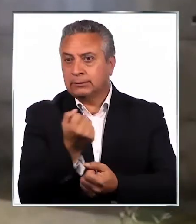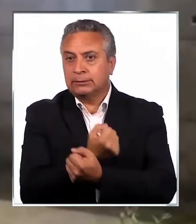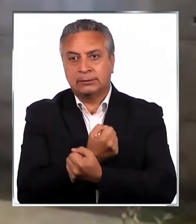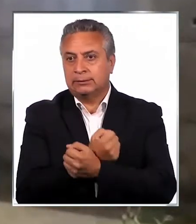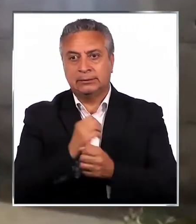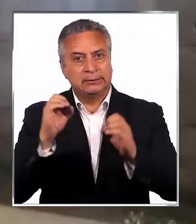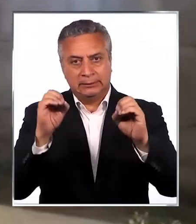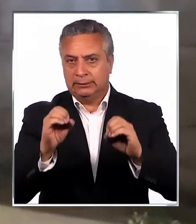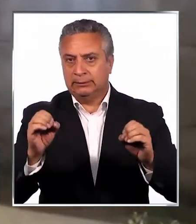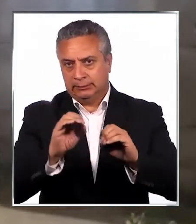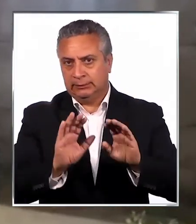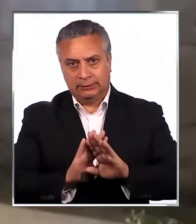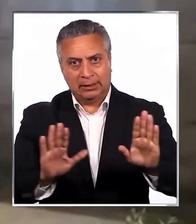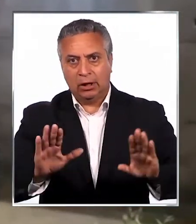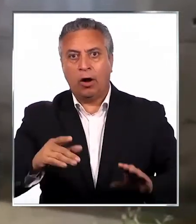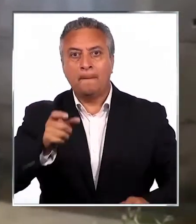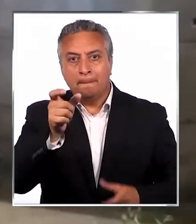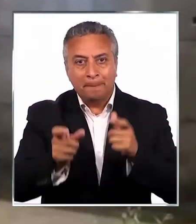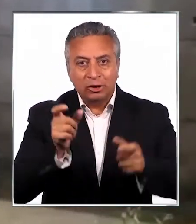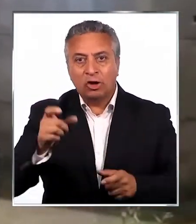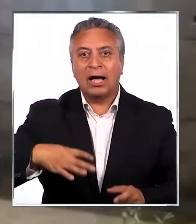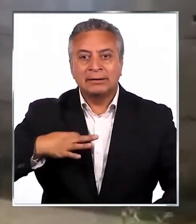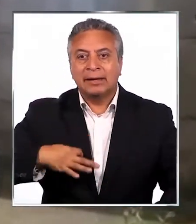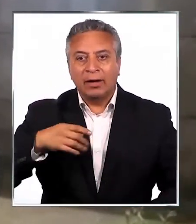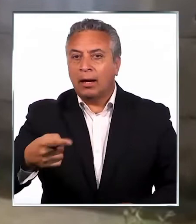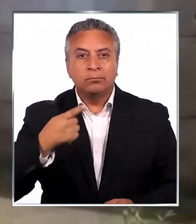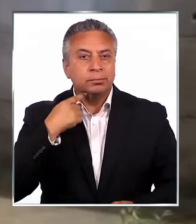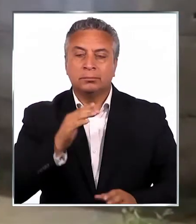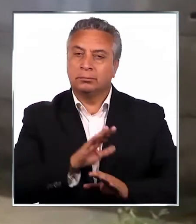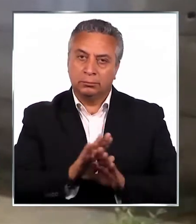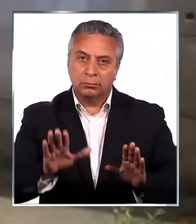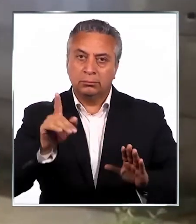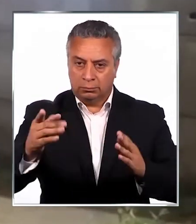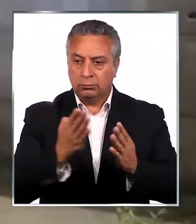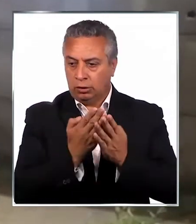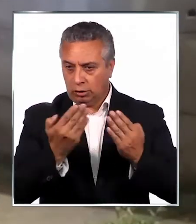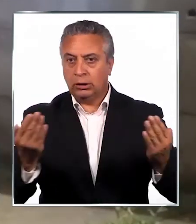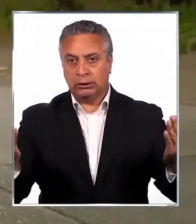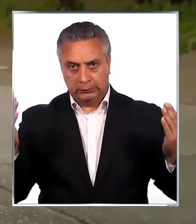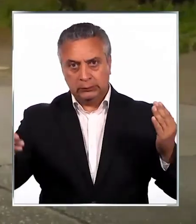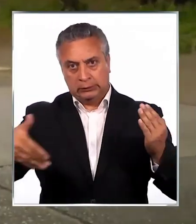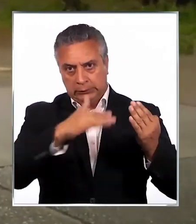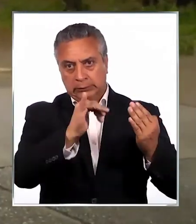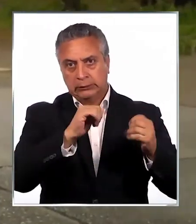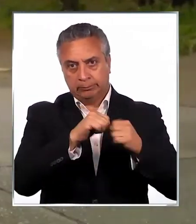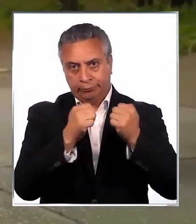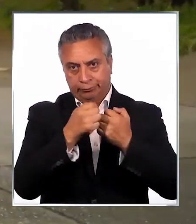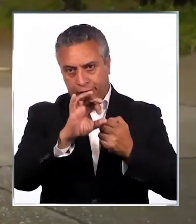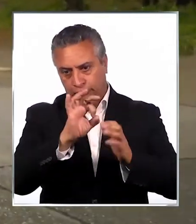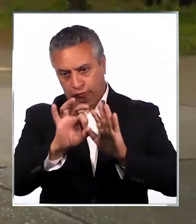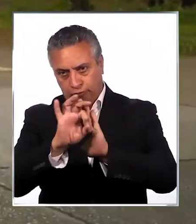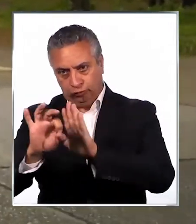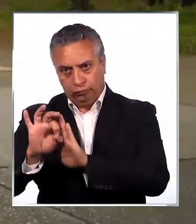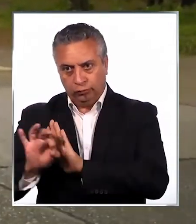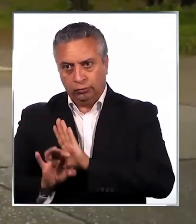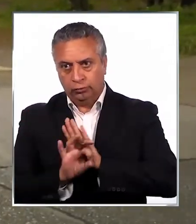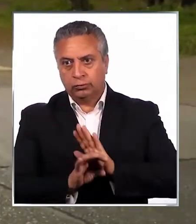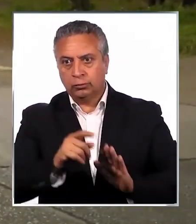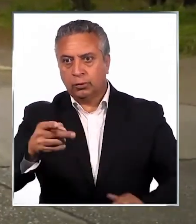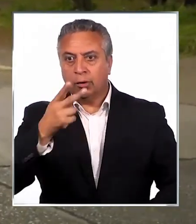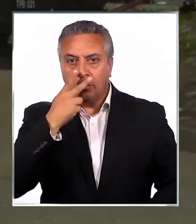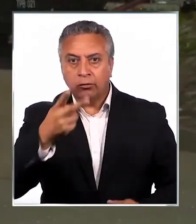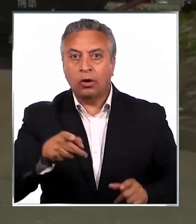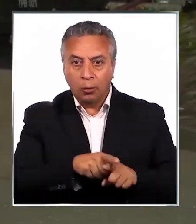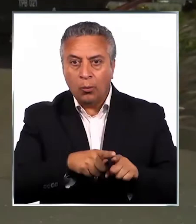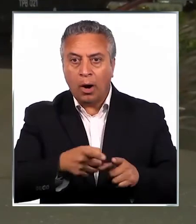ningún carabineros ni personas civiles, ocasionando daño en el cierre del Perimetral. Lo que hemos visto es la